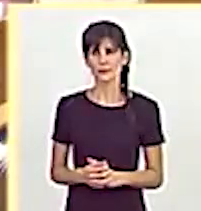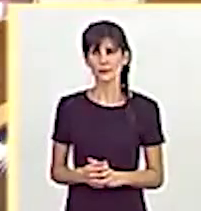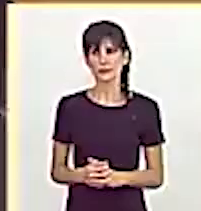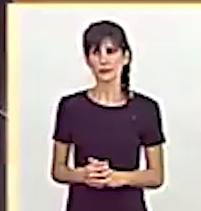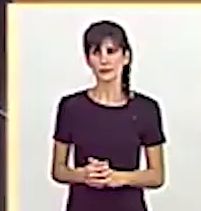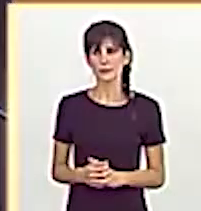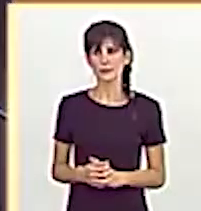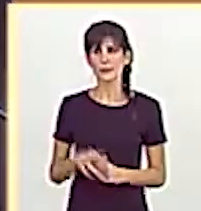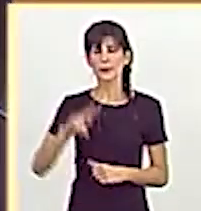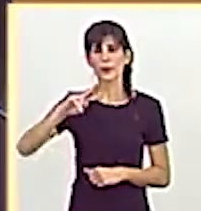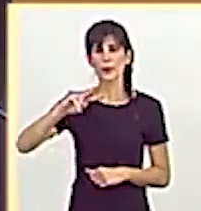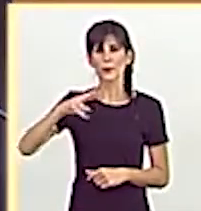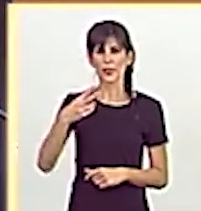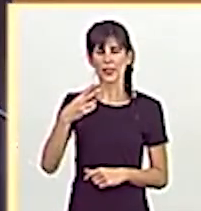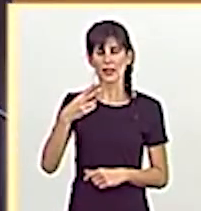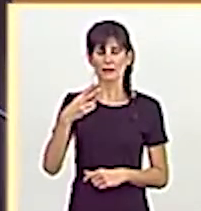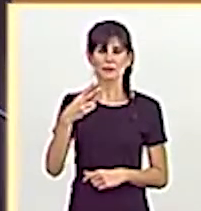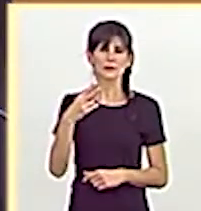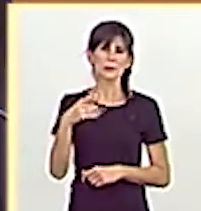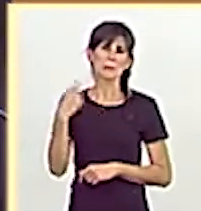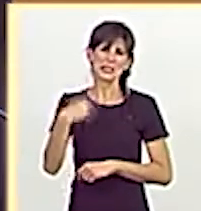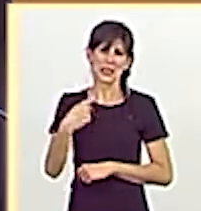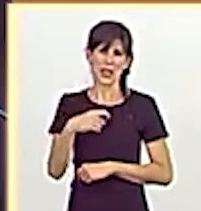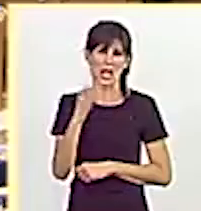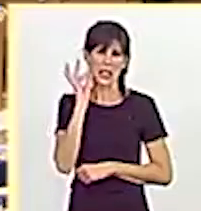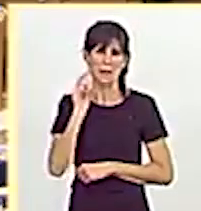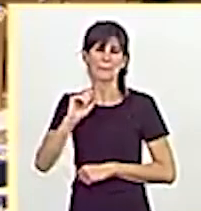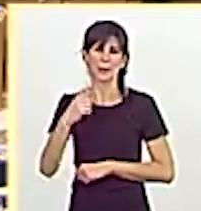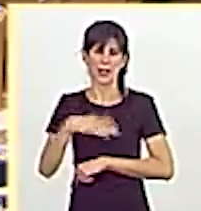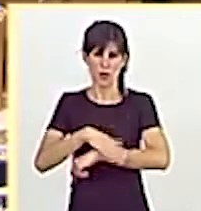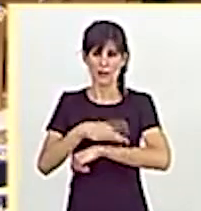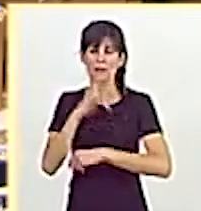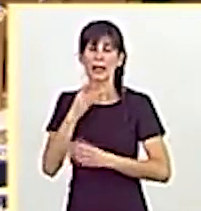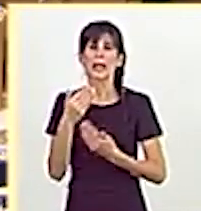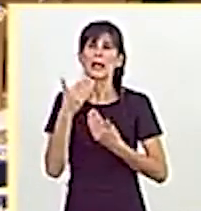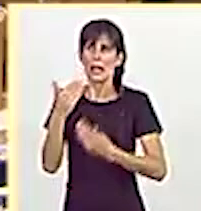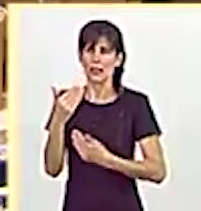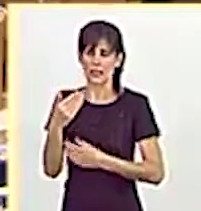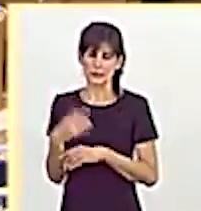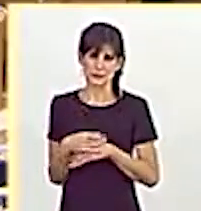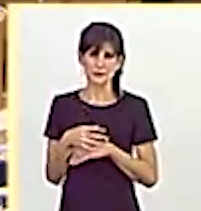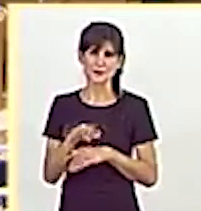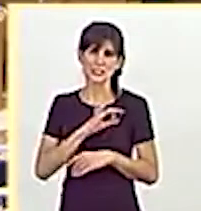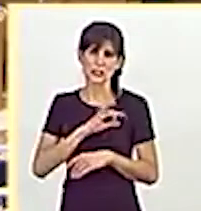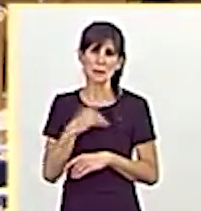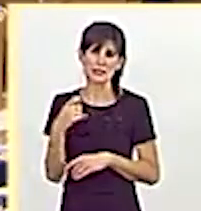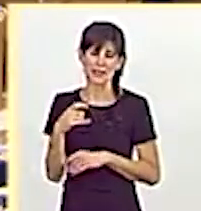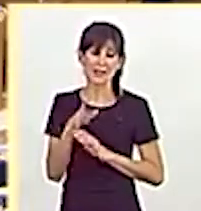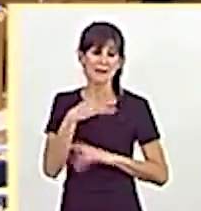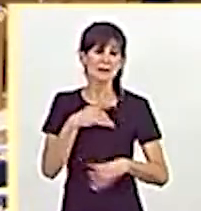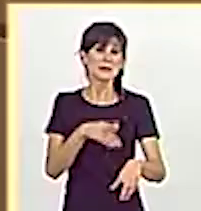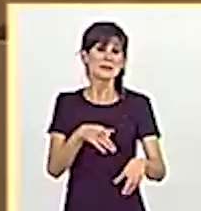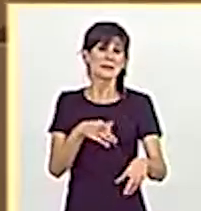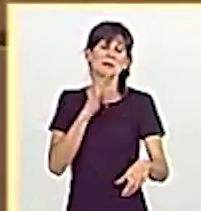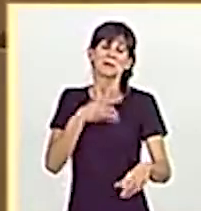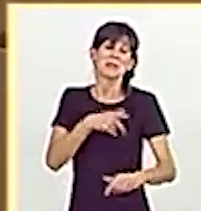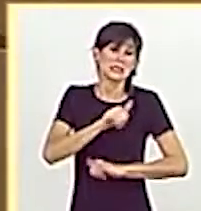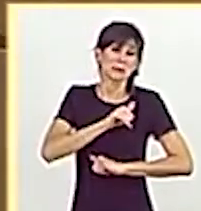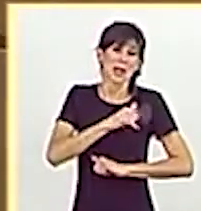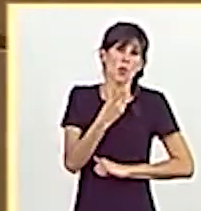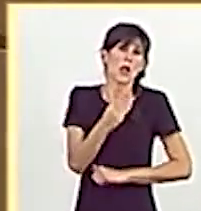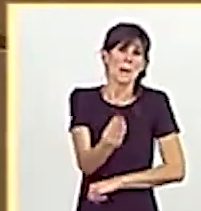La vicepresidenta primera del Gobierno. Gracias, señora presidenta. Señora Prada, se esperaba una